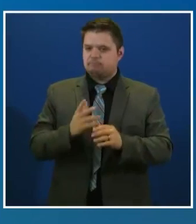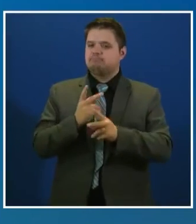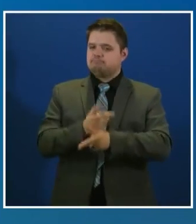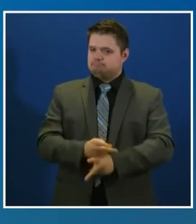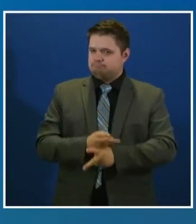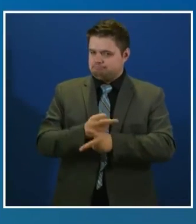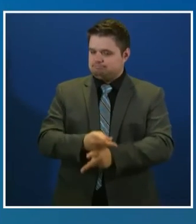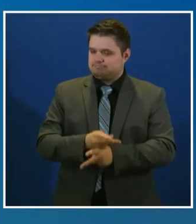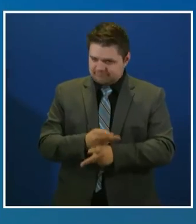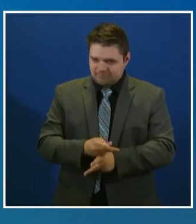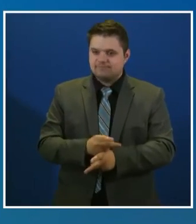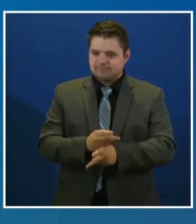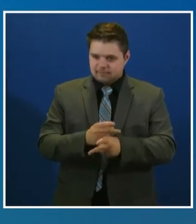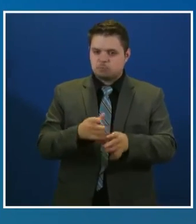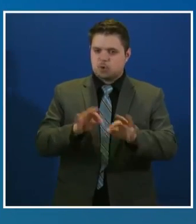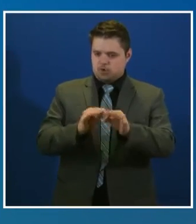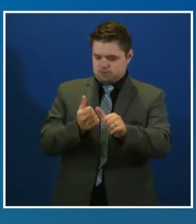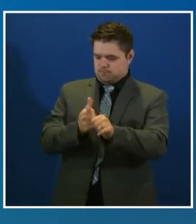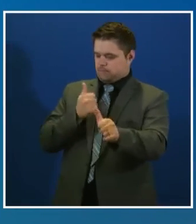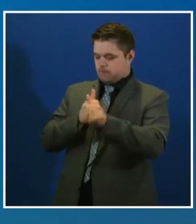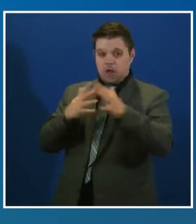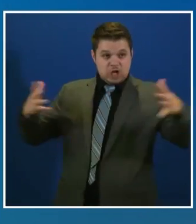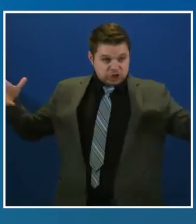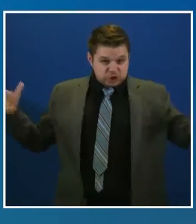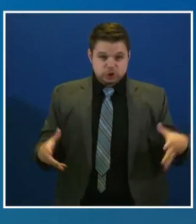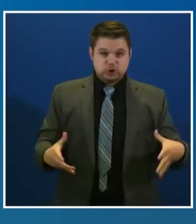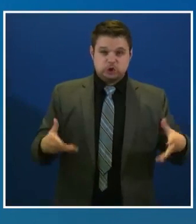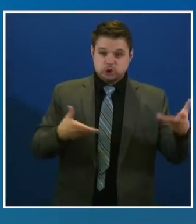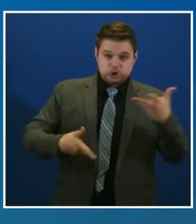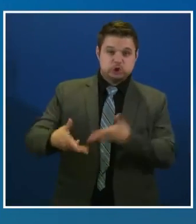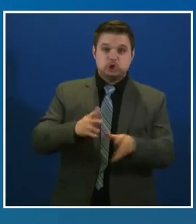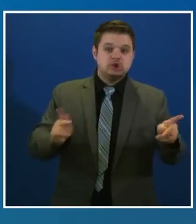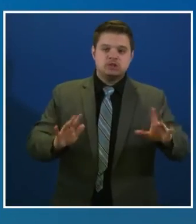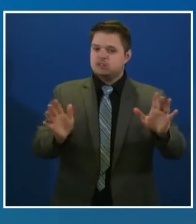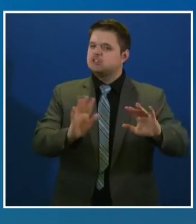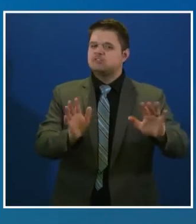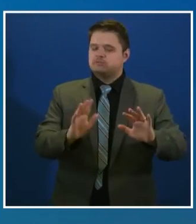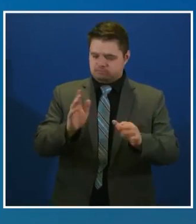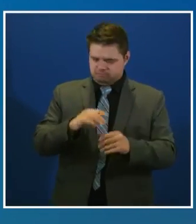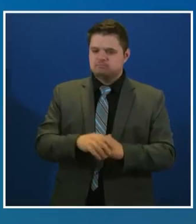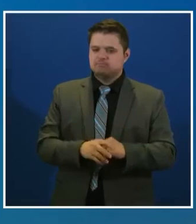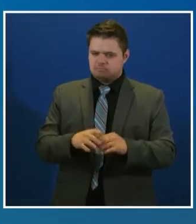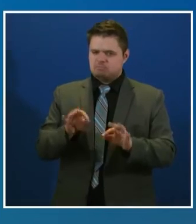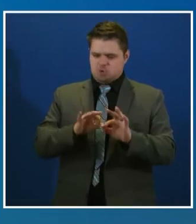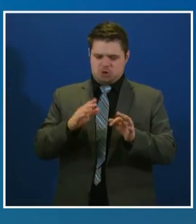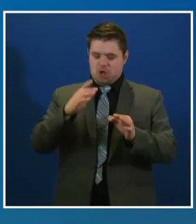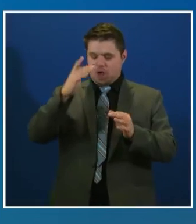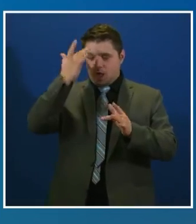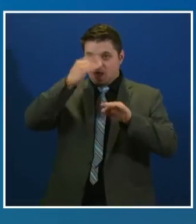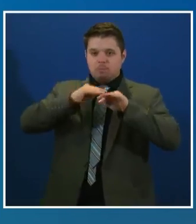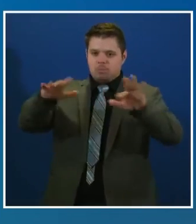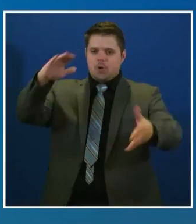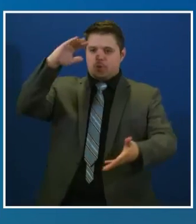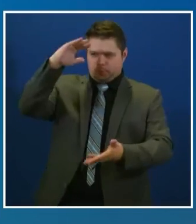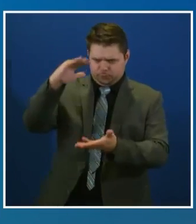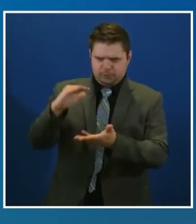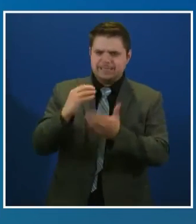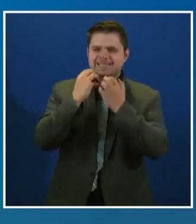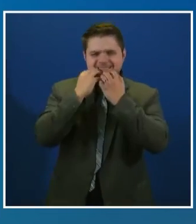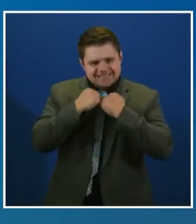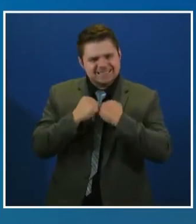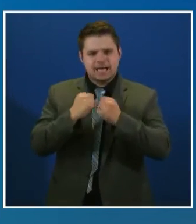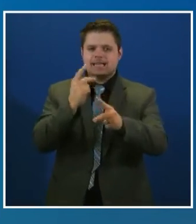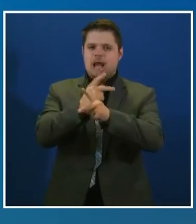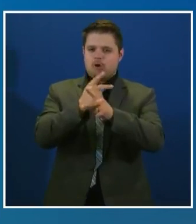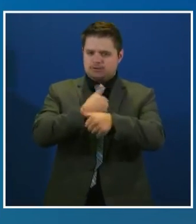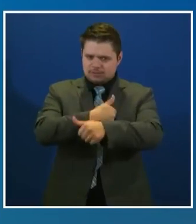Intenten evitar las reuniones para evitar la propagación del virus. Queremos ayudar a todos en nuestra comunidad a mantenerse sanos hasta que